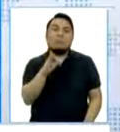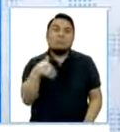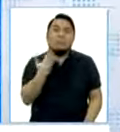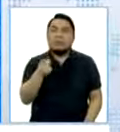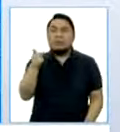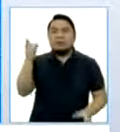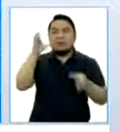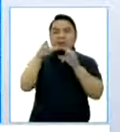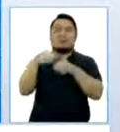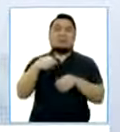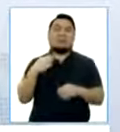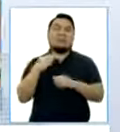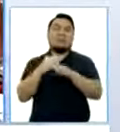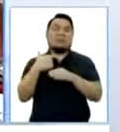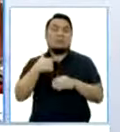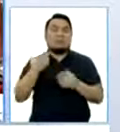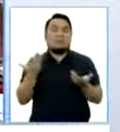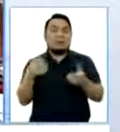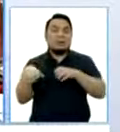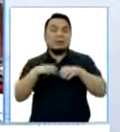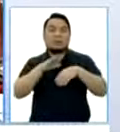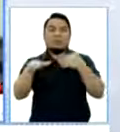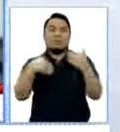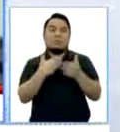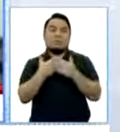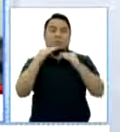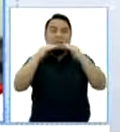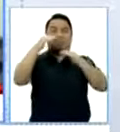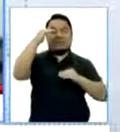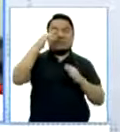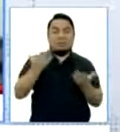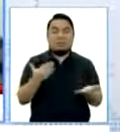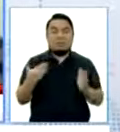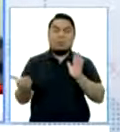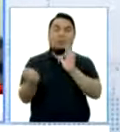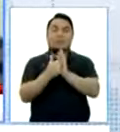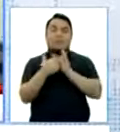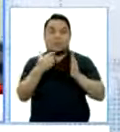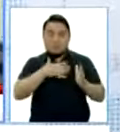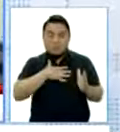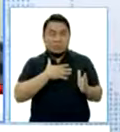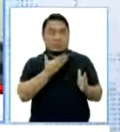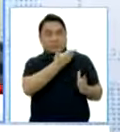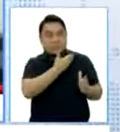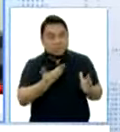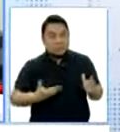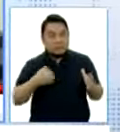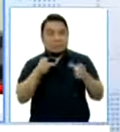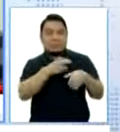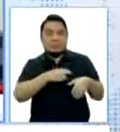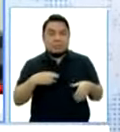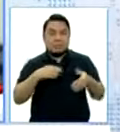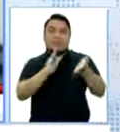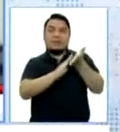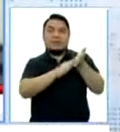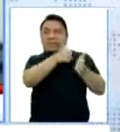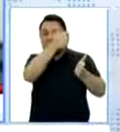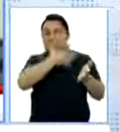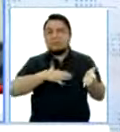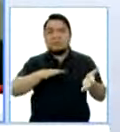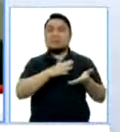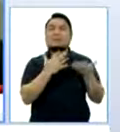se iniciaría una retahíla de procesos en contra del Defensor del Pueblo.